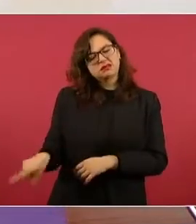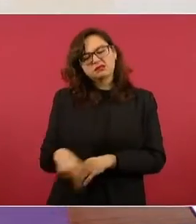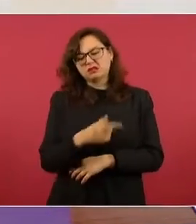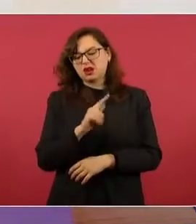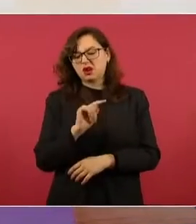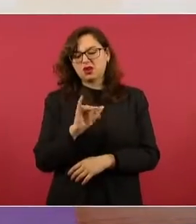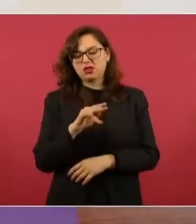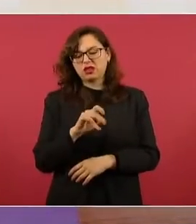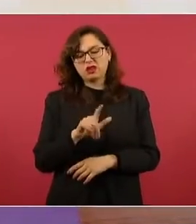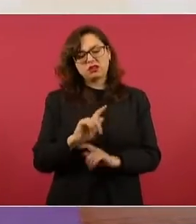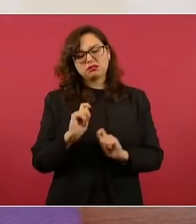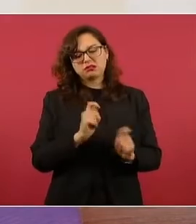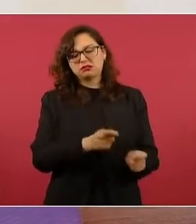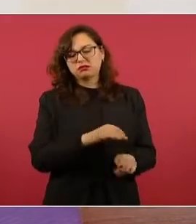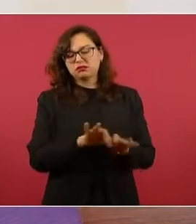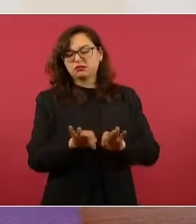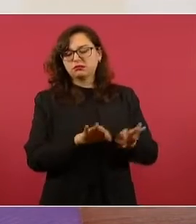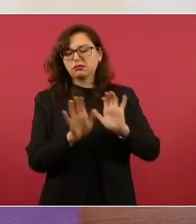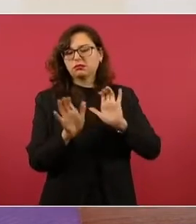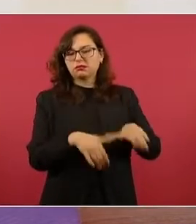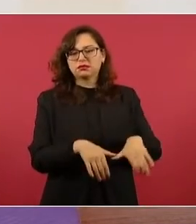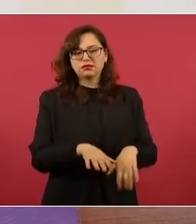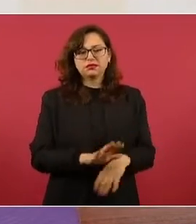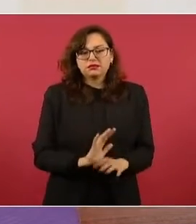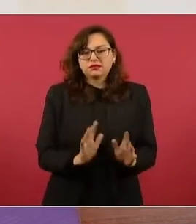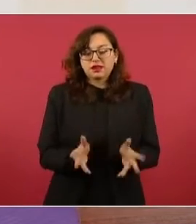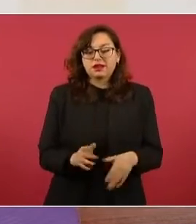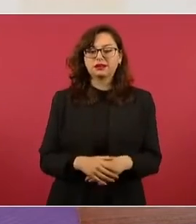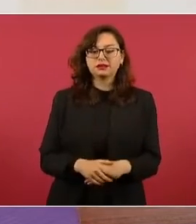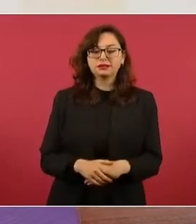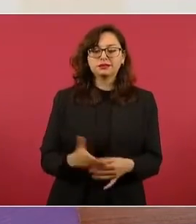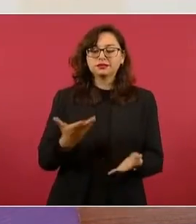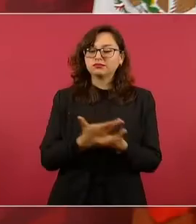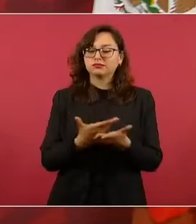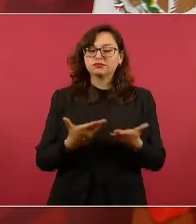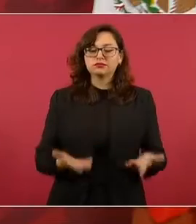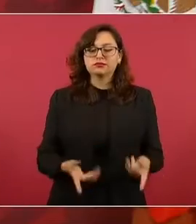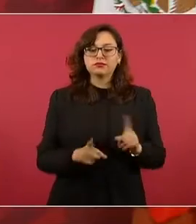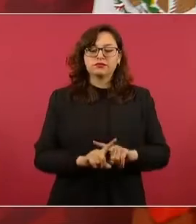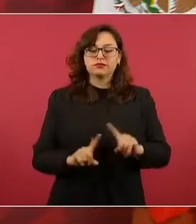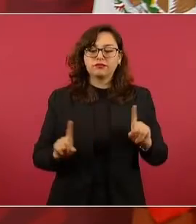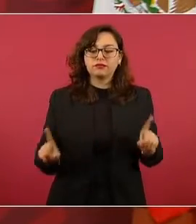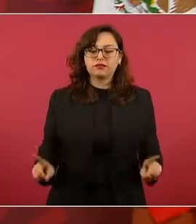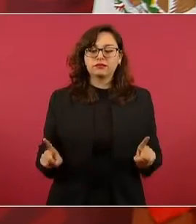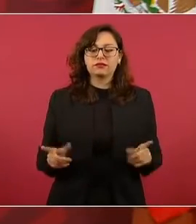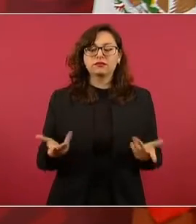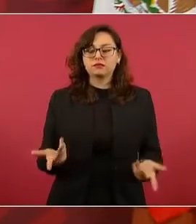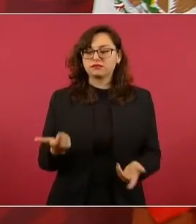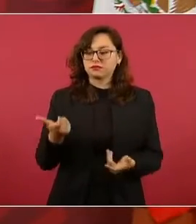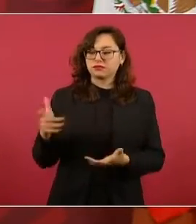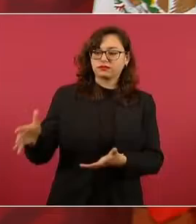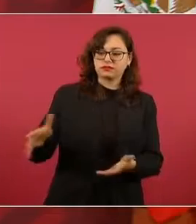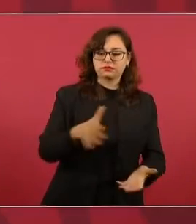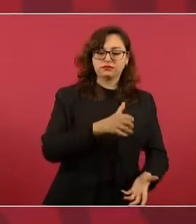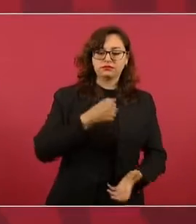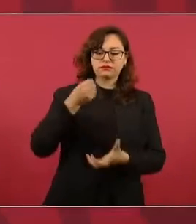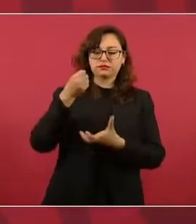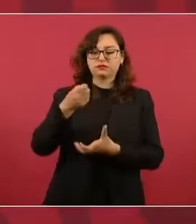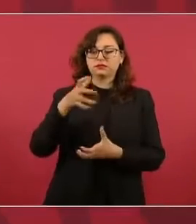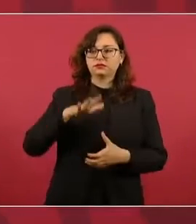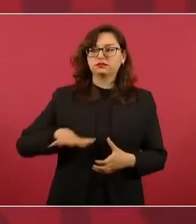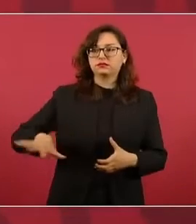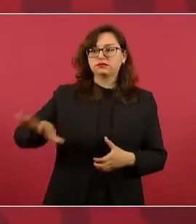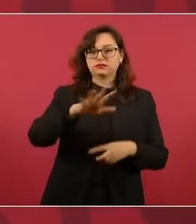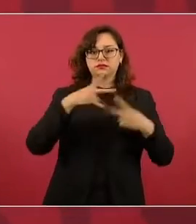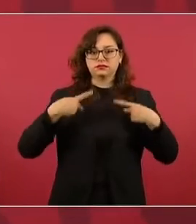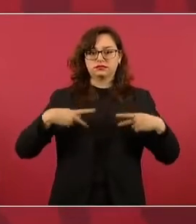Entonces, ahora no, ahora todo lo que se obtiene es para beneficio de la gente,